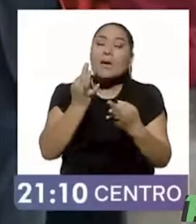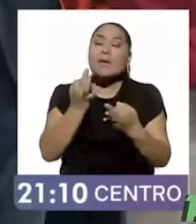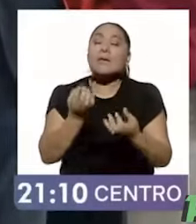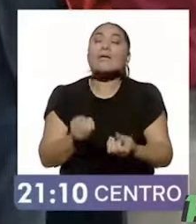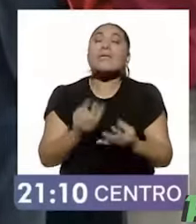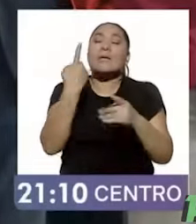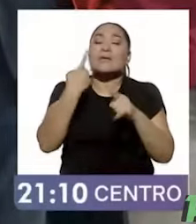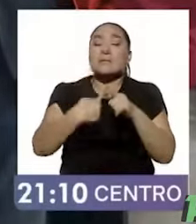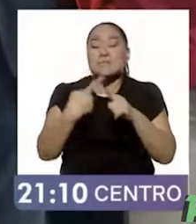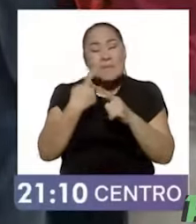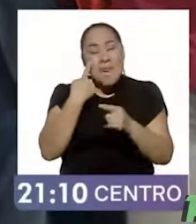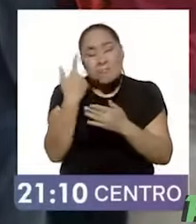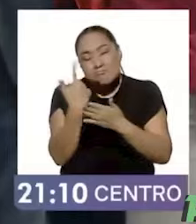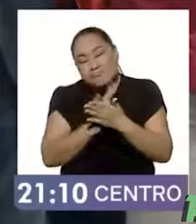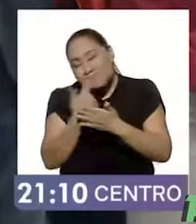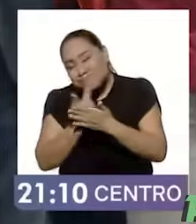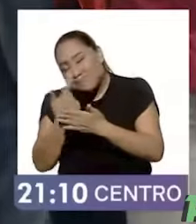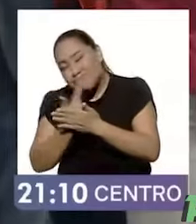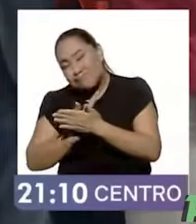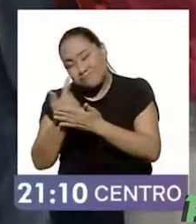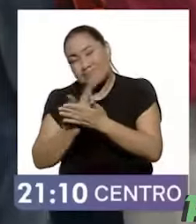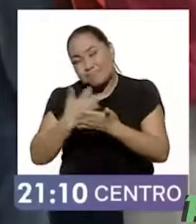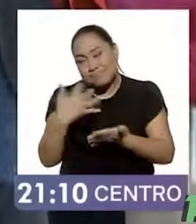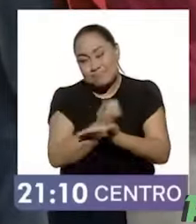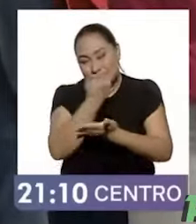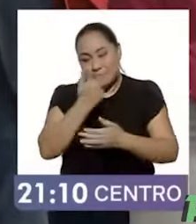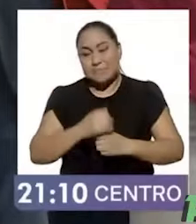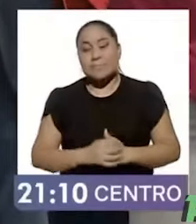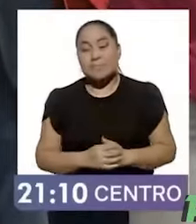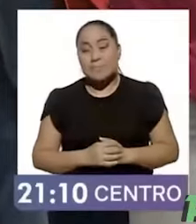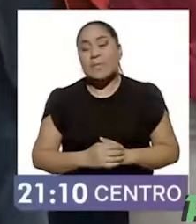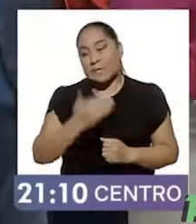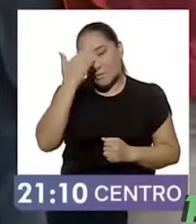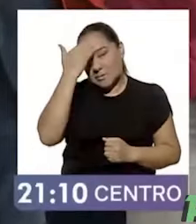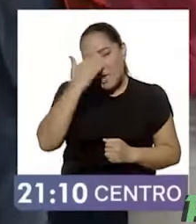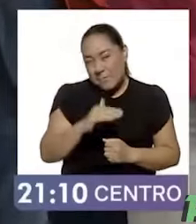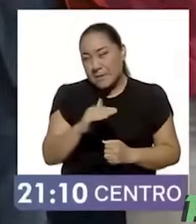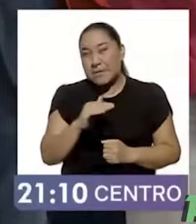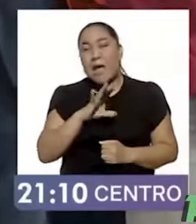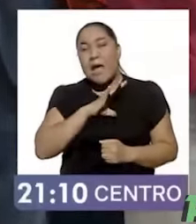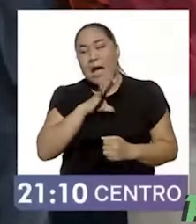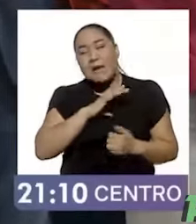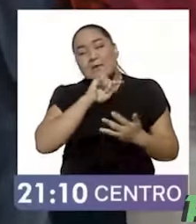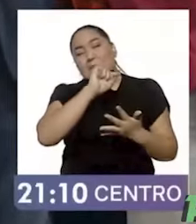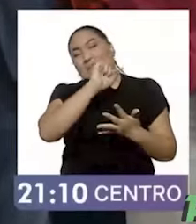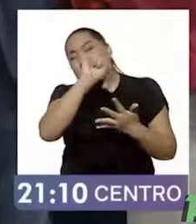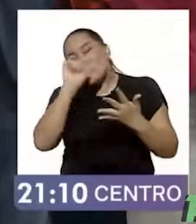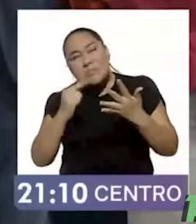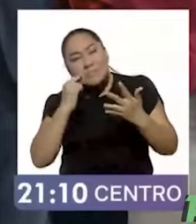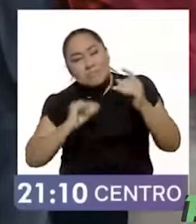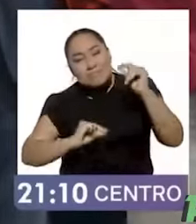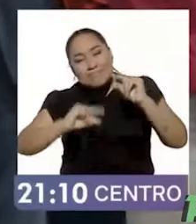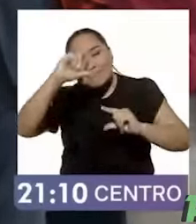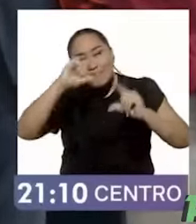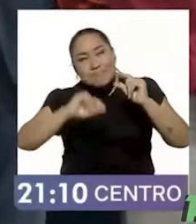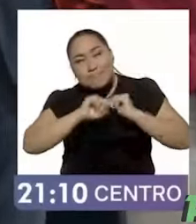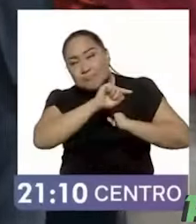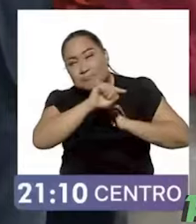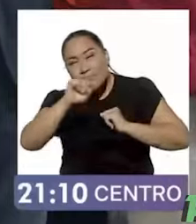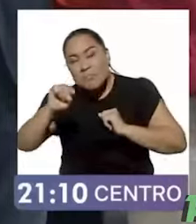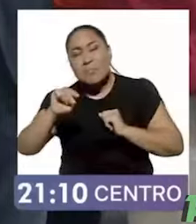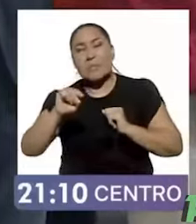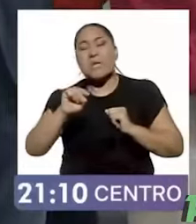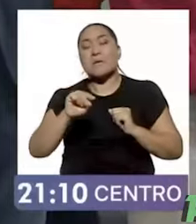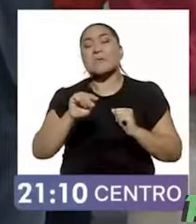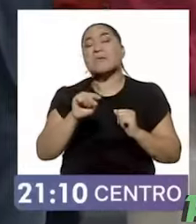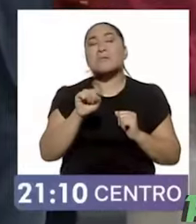del conteo rápido. Toda vez que la gran mayoría de las encuestas de salida mostraron una elevada tasa